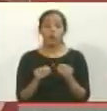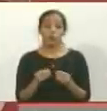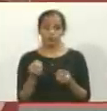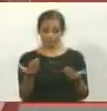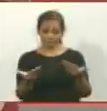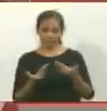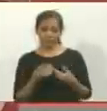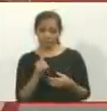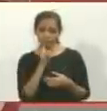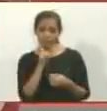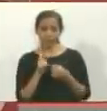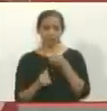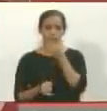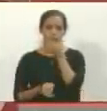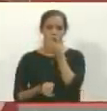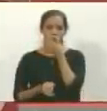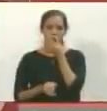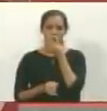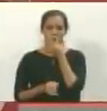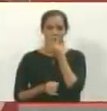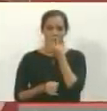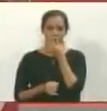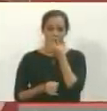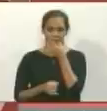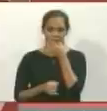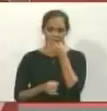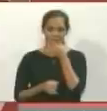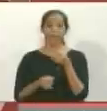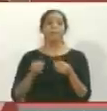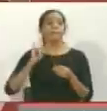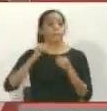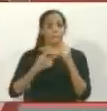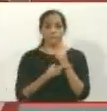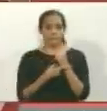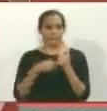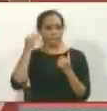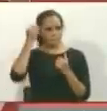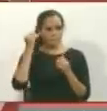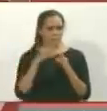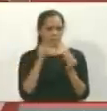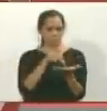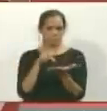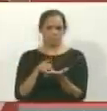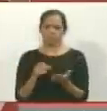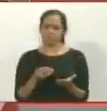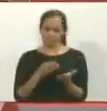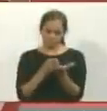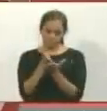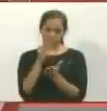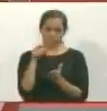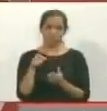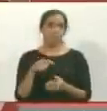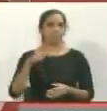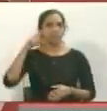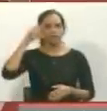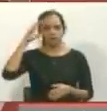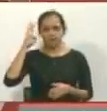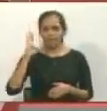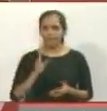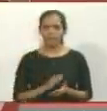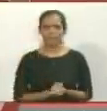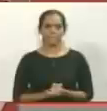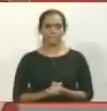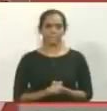como en todos, porque Juanito Limaña cree que todos los que van para allá son leales a él. ¡Ay, Dios de la vida! ¡Ay, Dios de la vida!